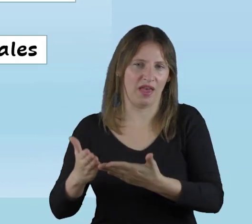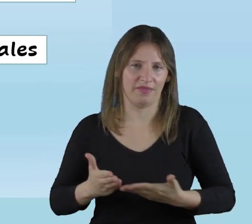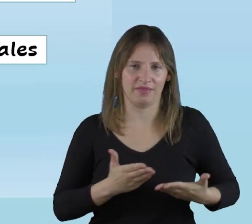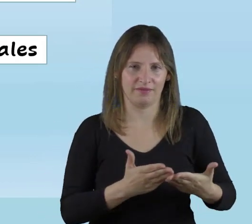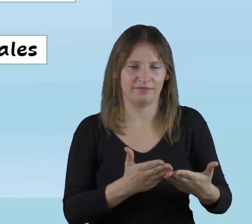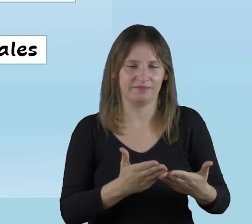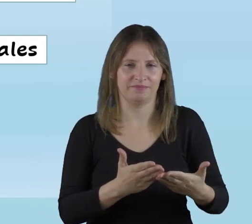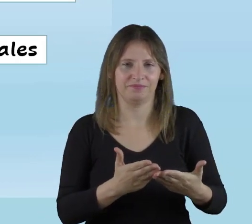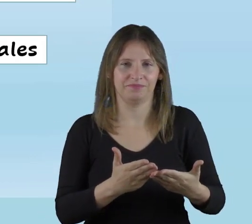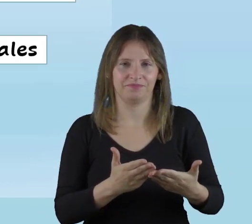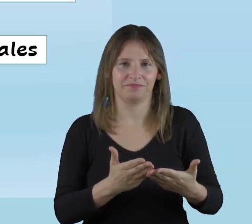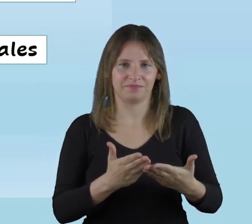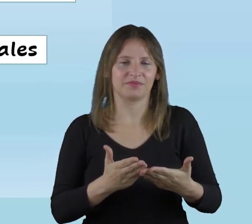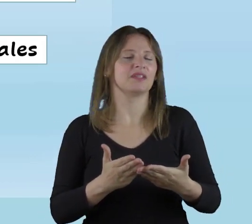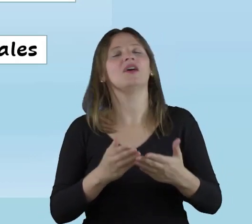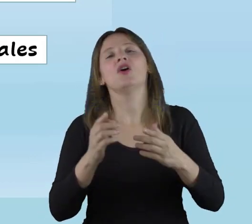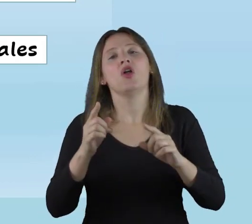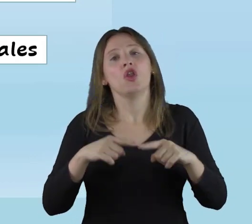todos los estudiantes.